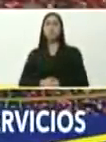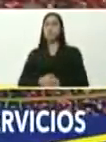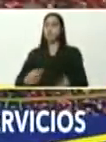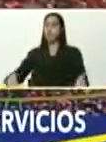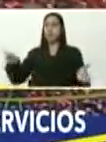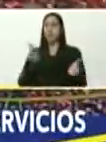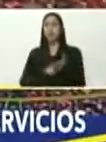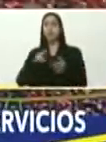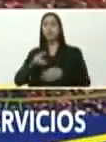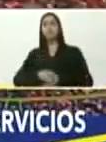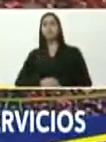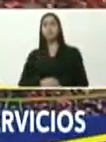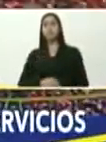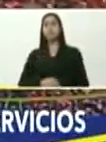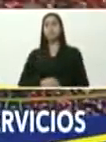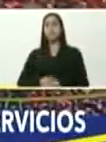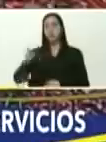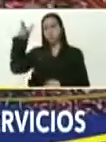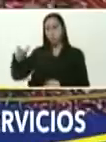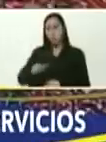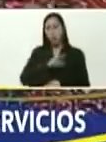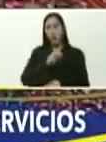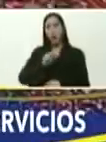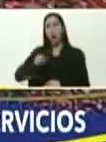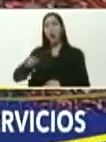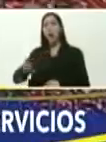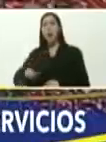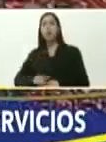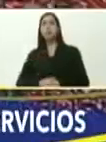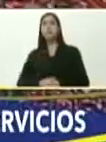Pepe Rangel, bueno,